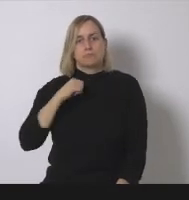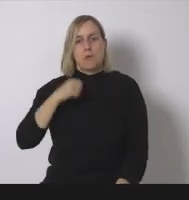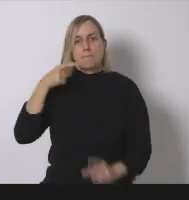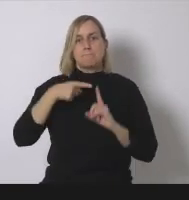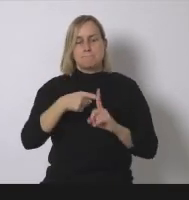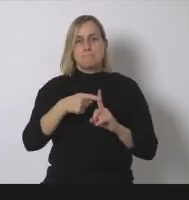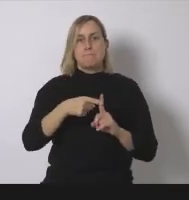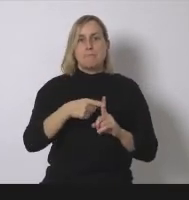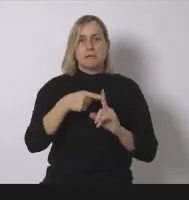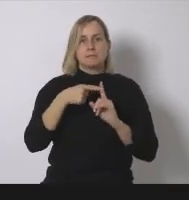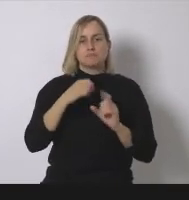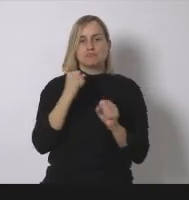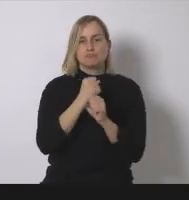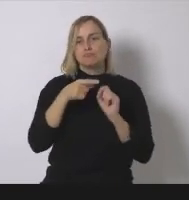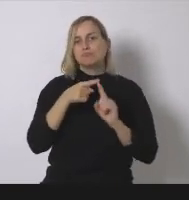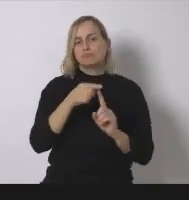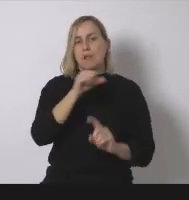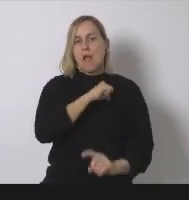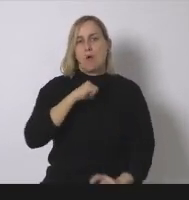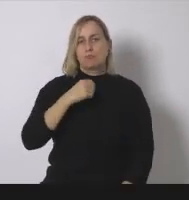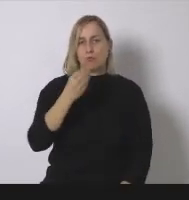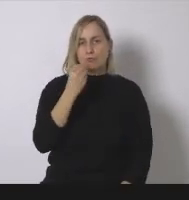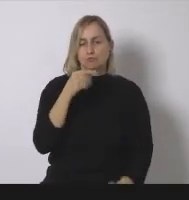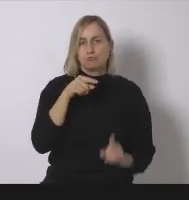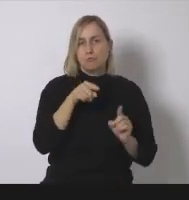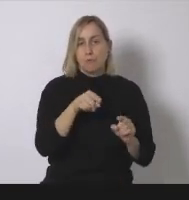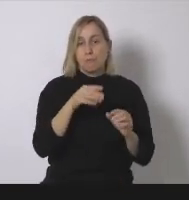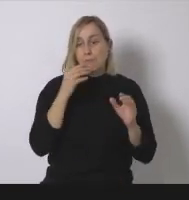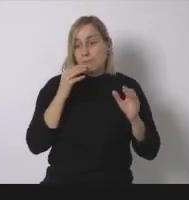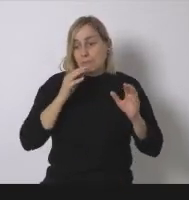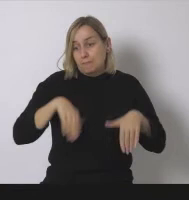pero bueno como podéis ver las cifras de potencia instalada no son